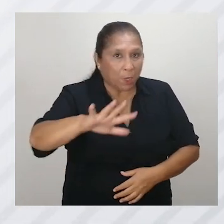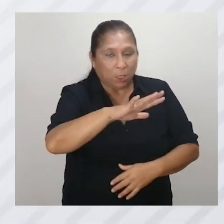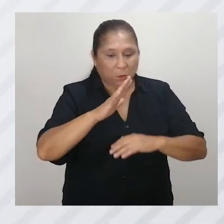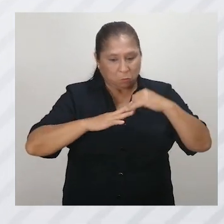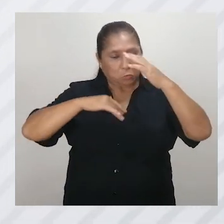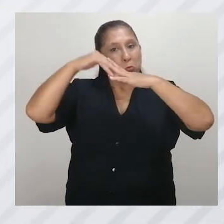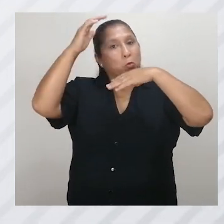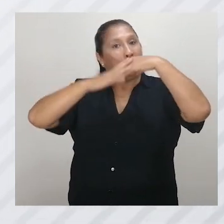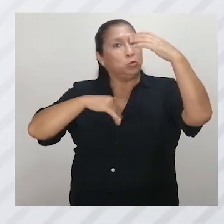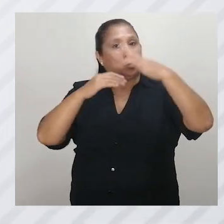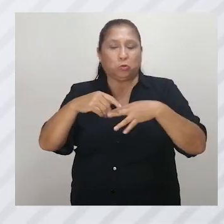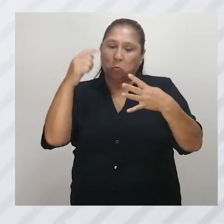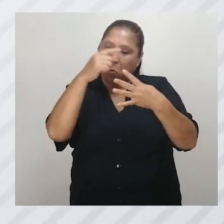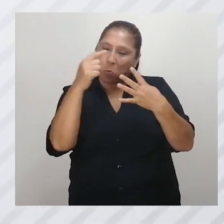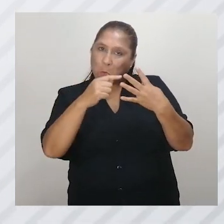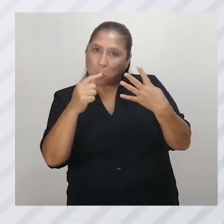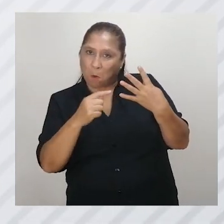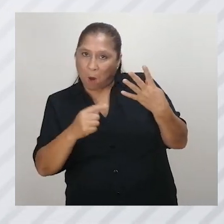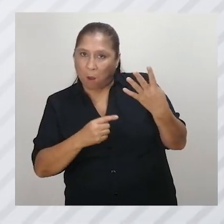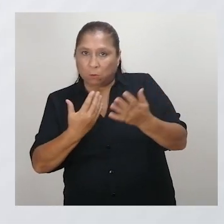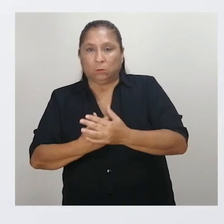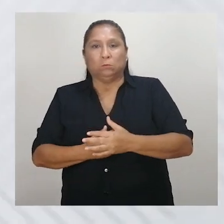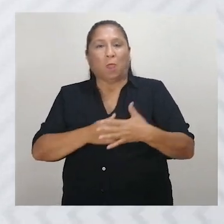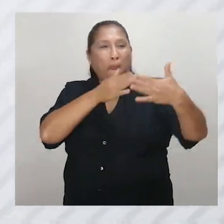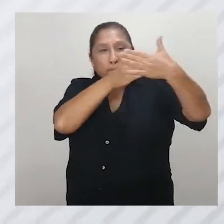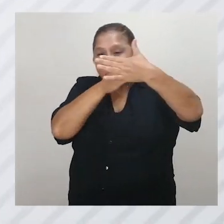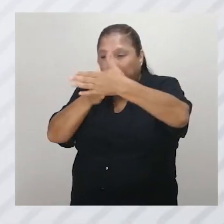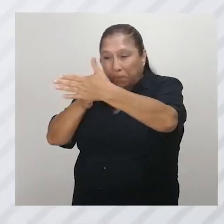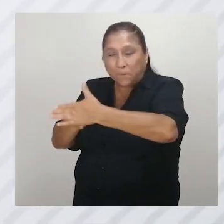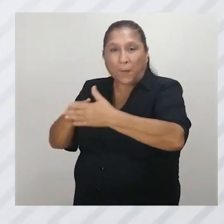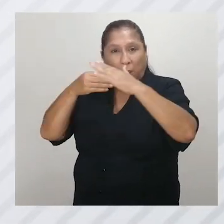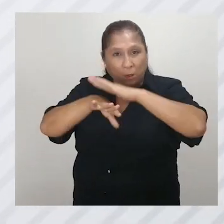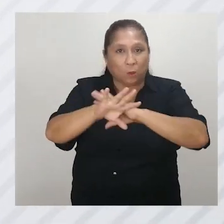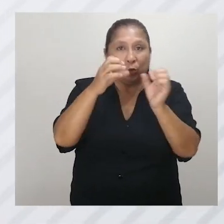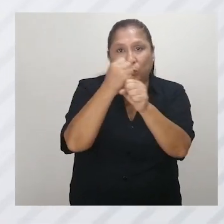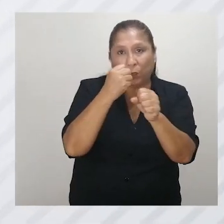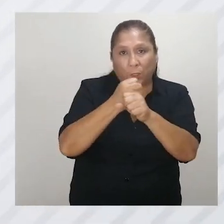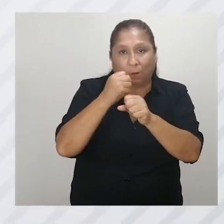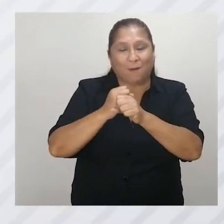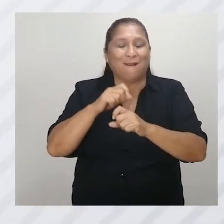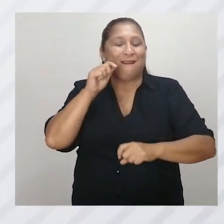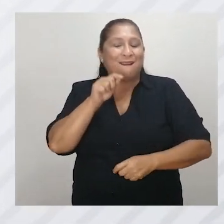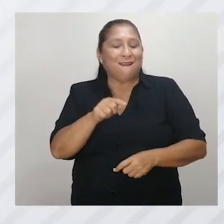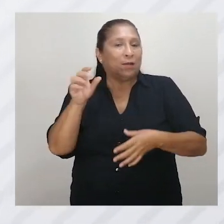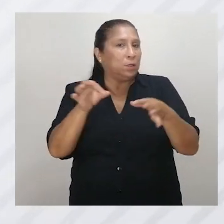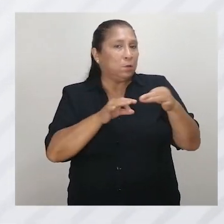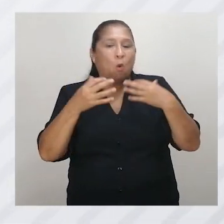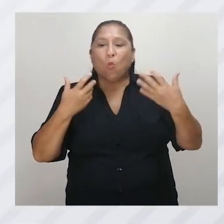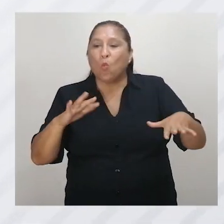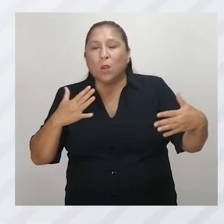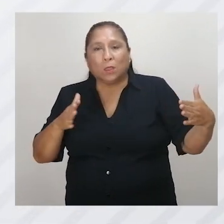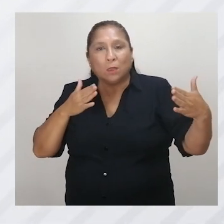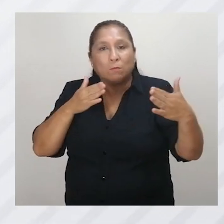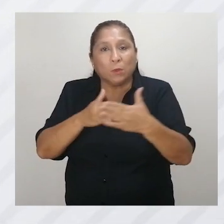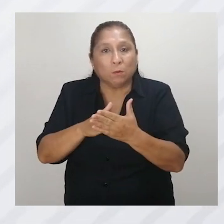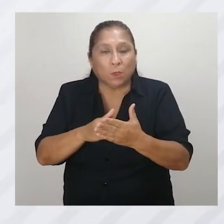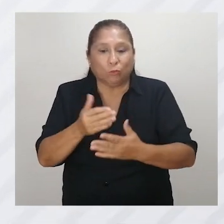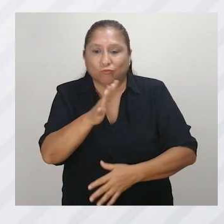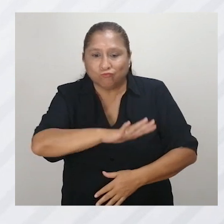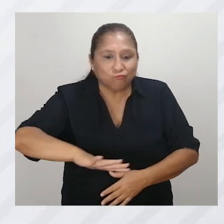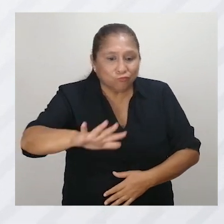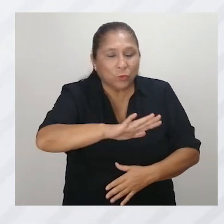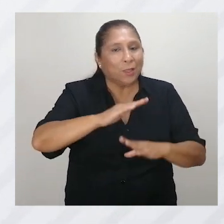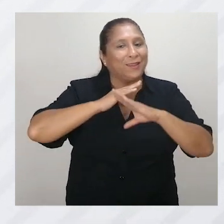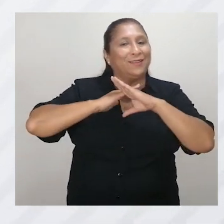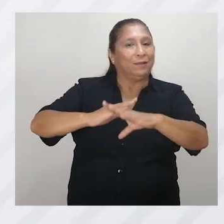plantaciones, obras de construcción, entre otras. Barreras en el trabajo. Se refiere a cualquier impedimento